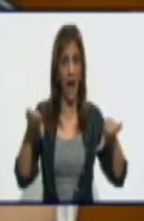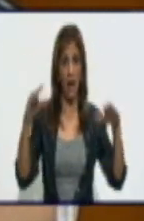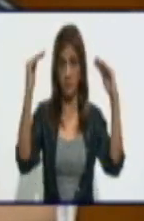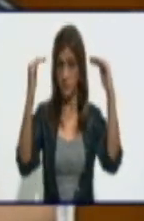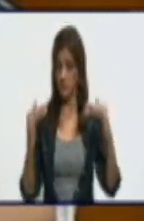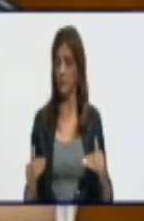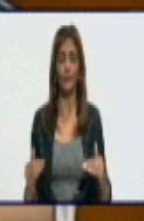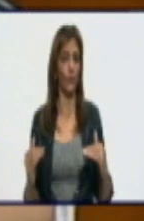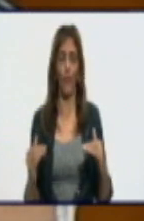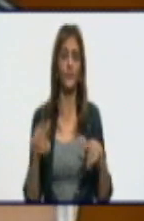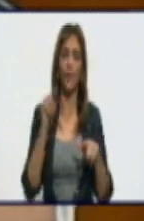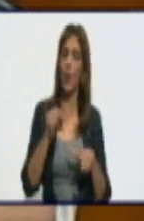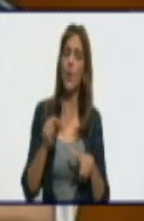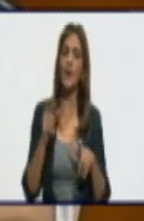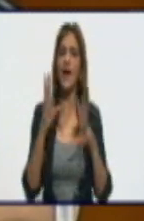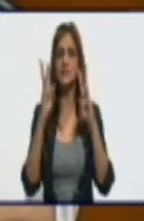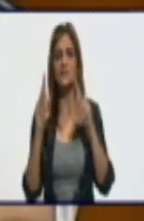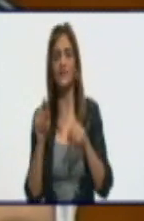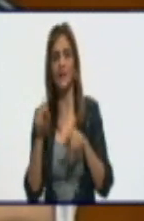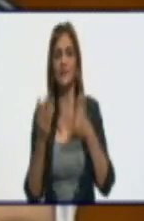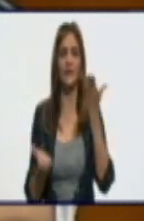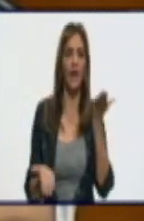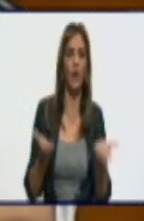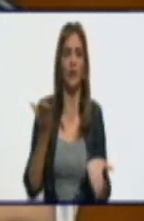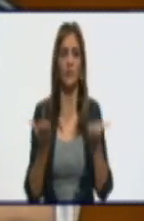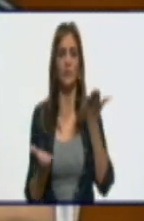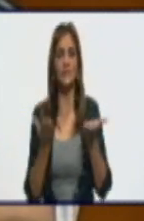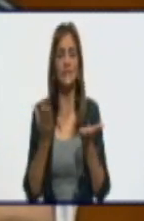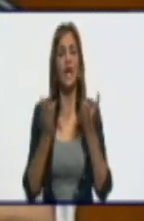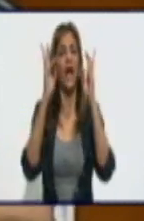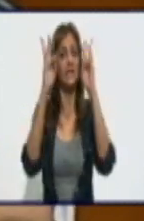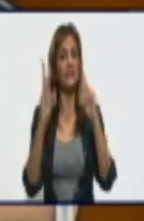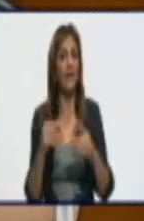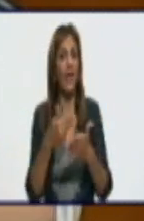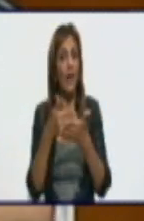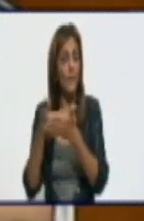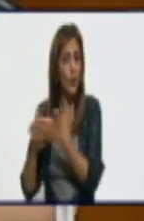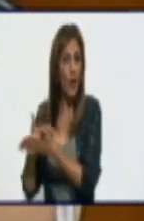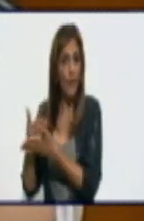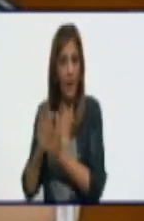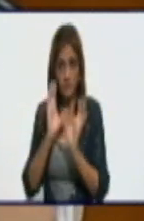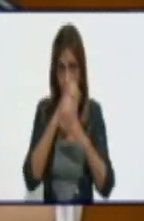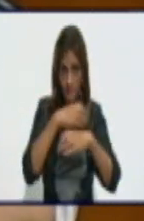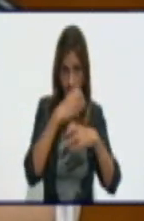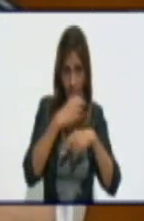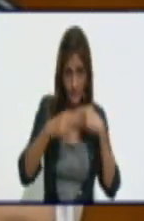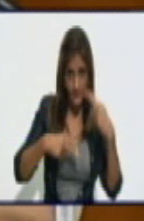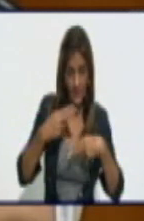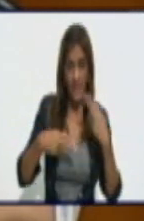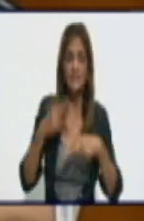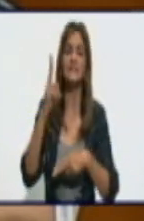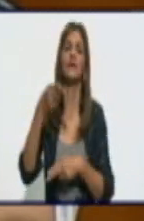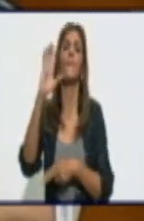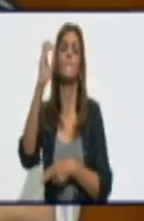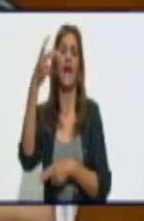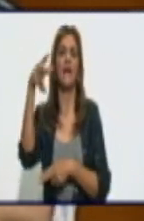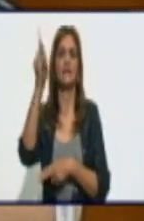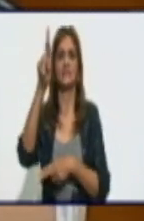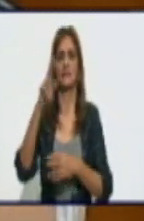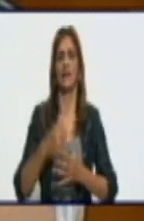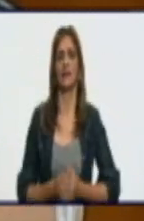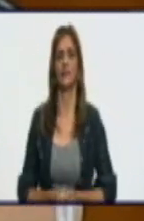está en correspondencia con la cantidad de muestras que se procesaron y la cantidad y calidad de muestras que se procesó.